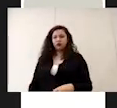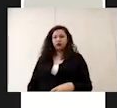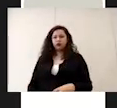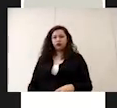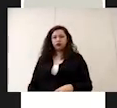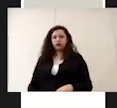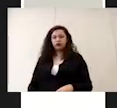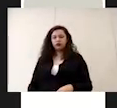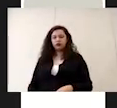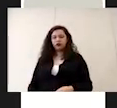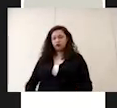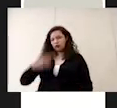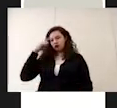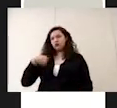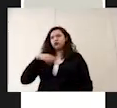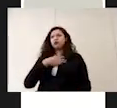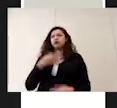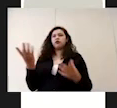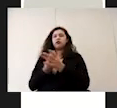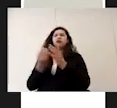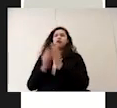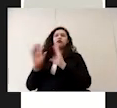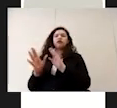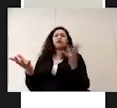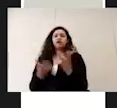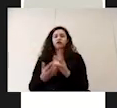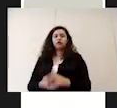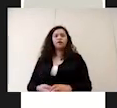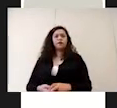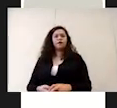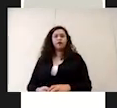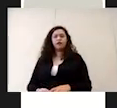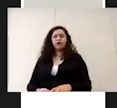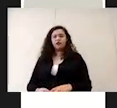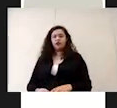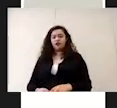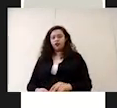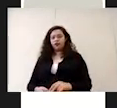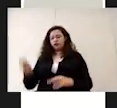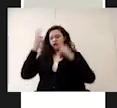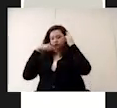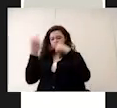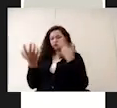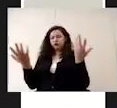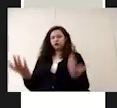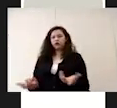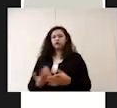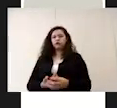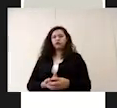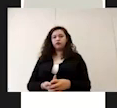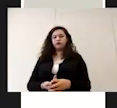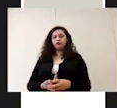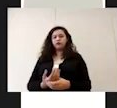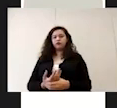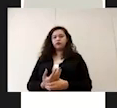para la realización de esta capacitación se revisaron varios varios